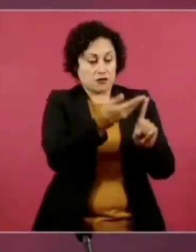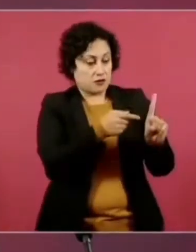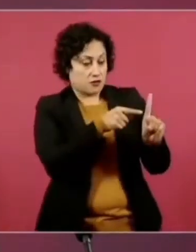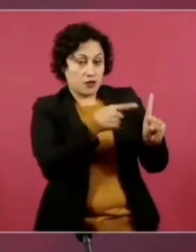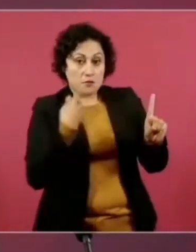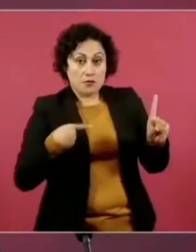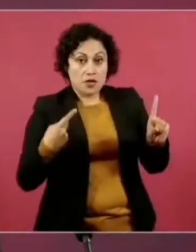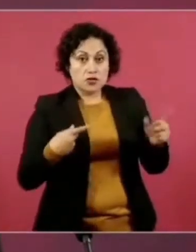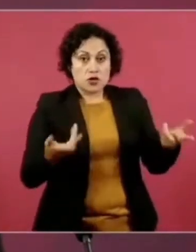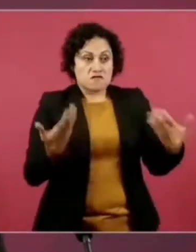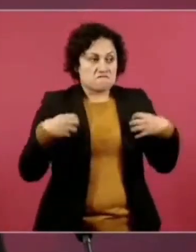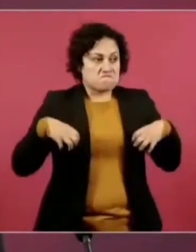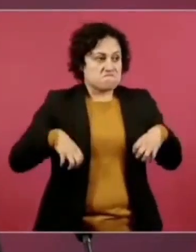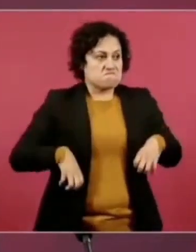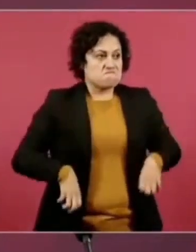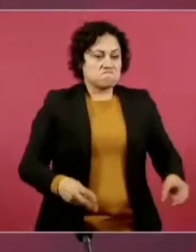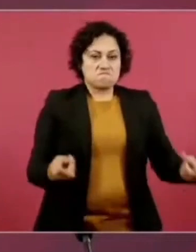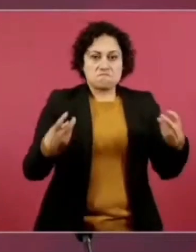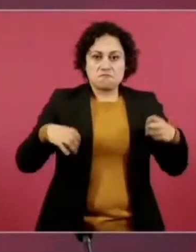Era bien visto,